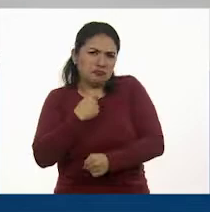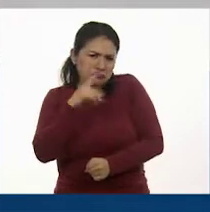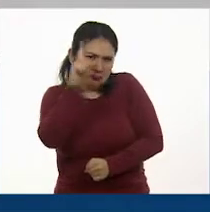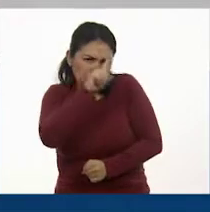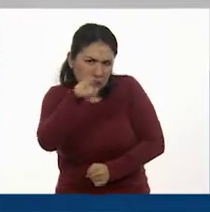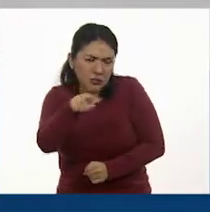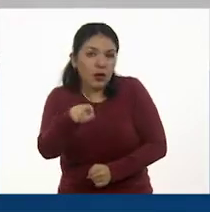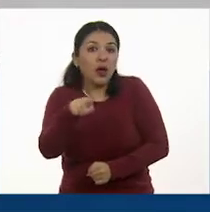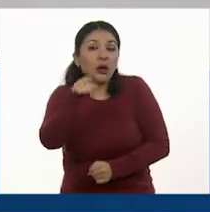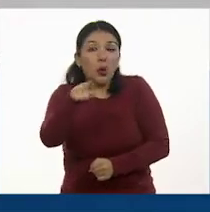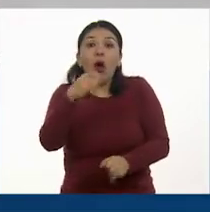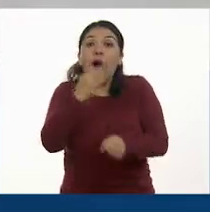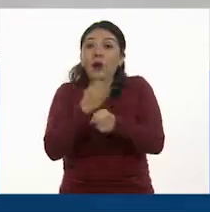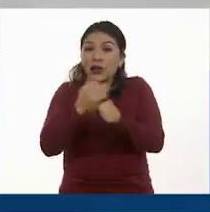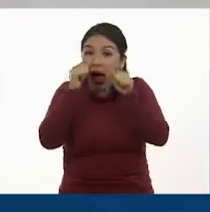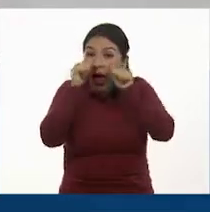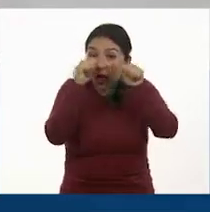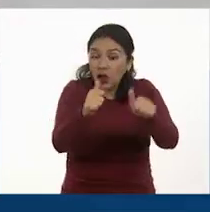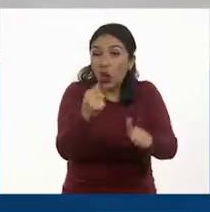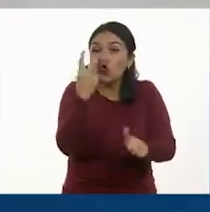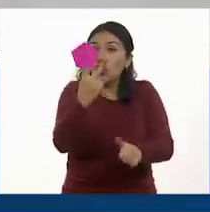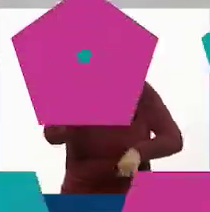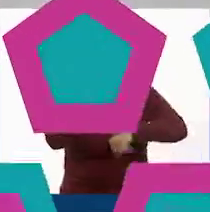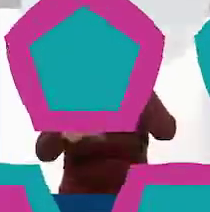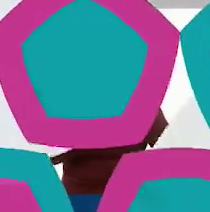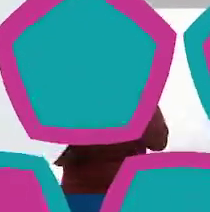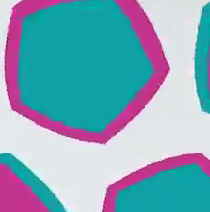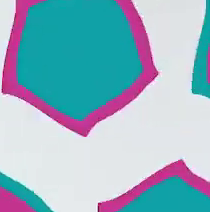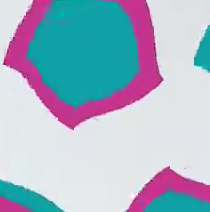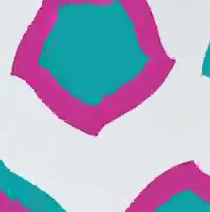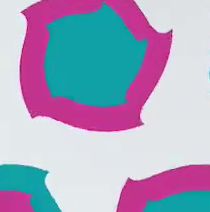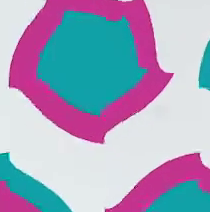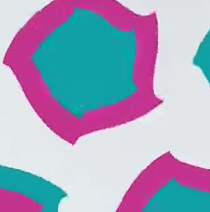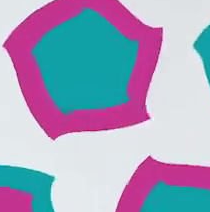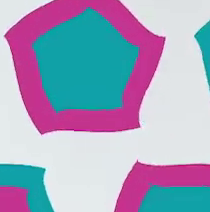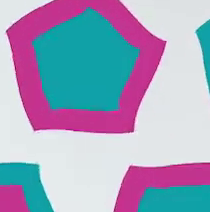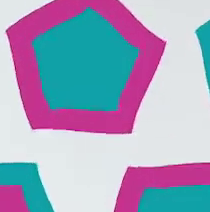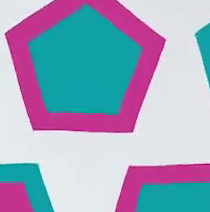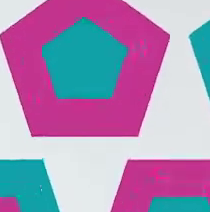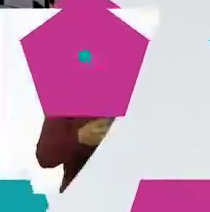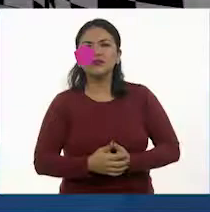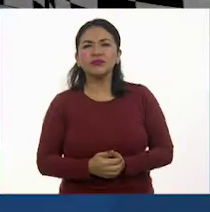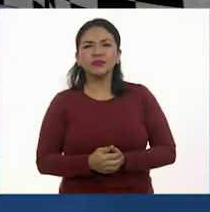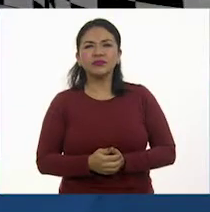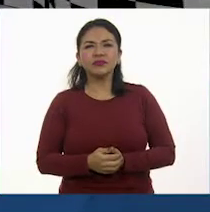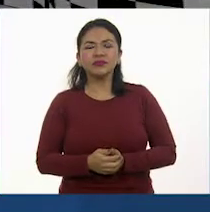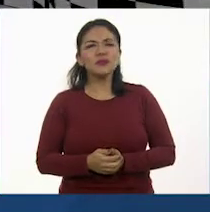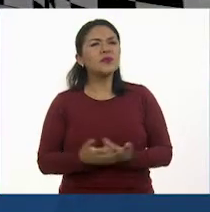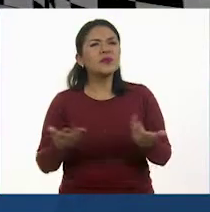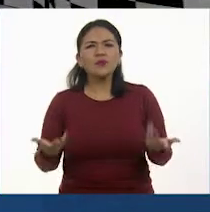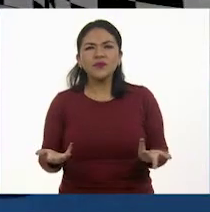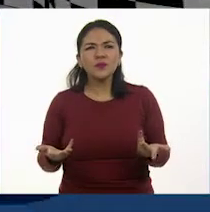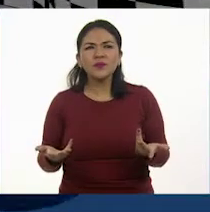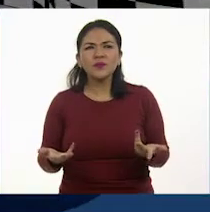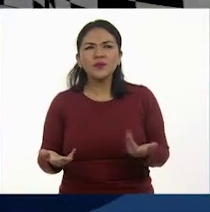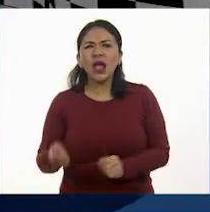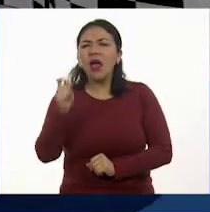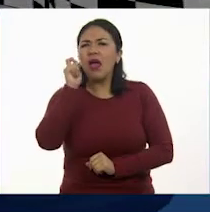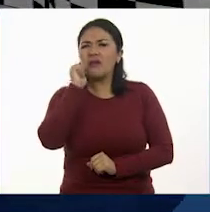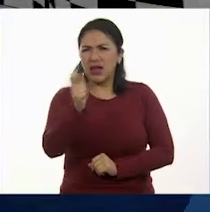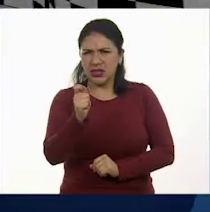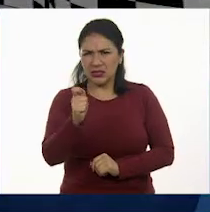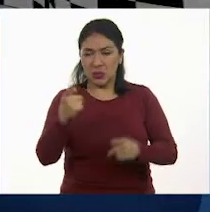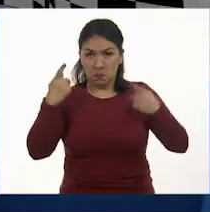que nos enfoquemos en las dos últimas. Sí. La primera dice, ¿qué significa que un